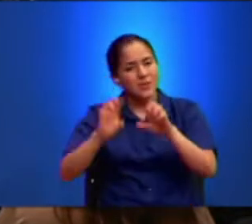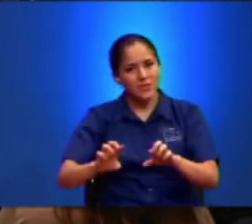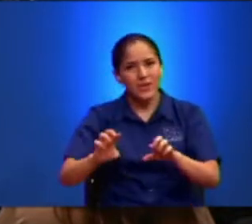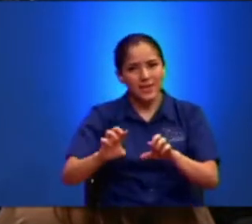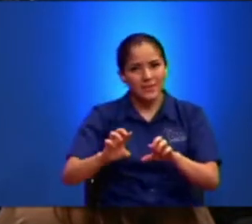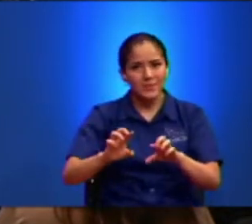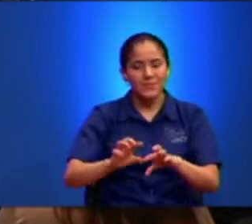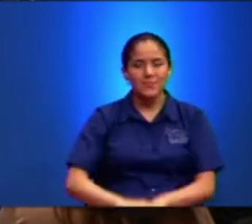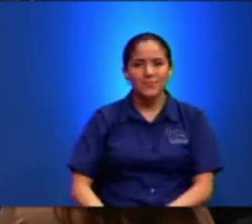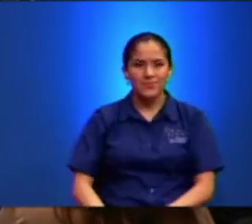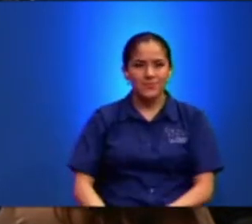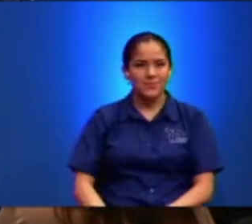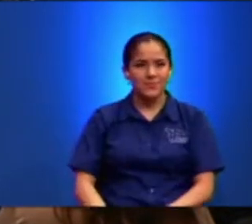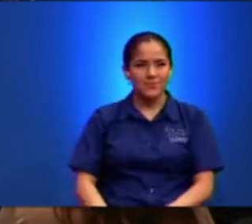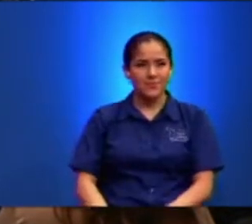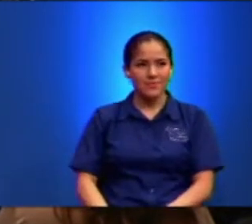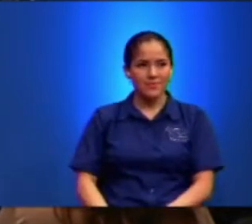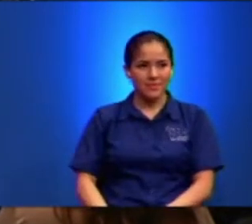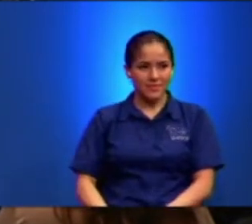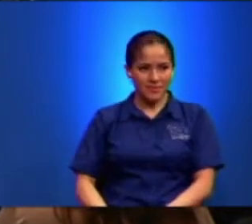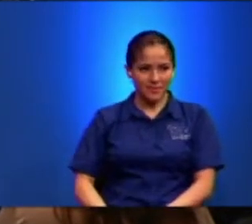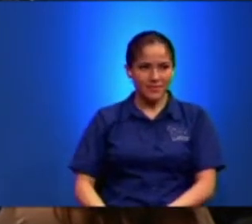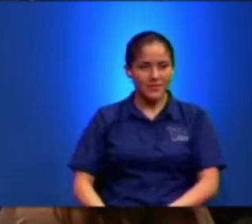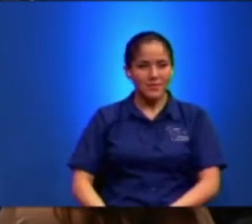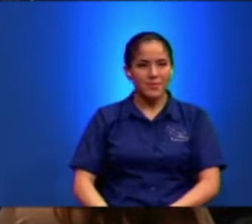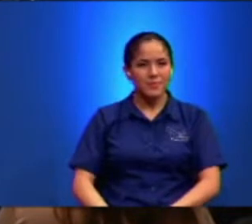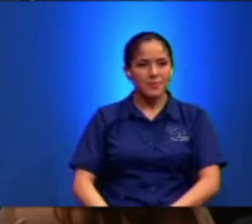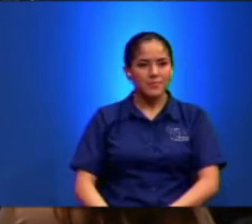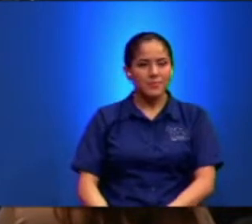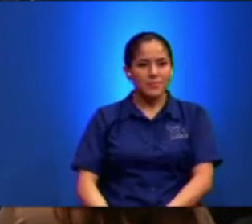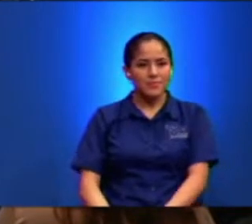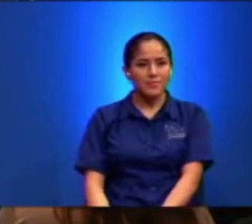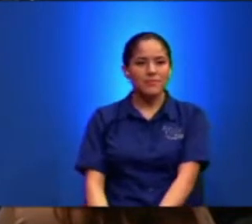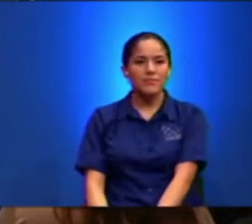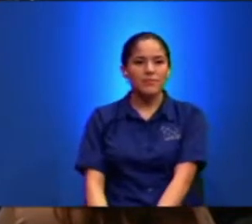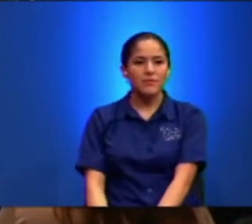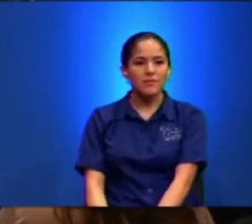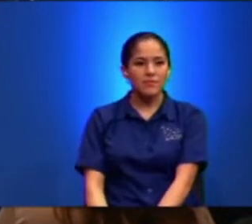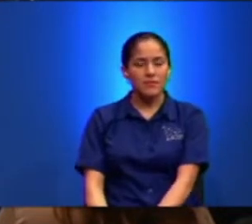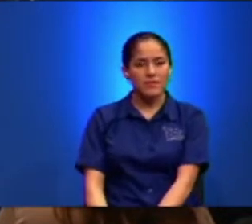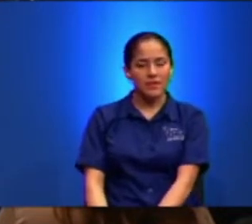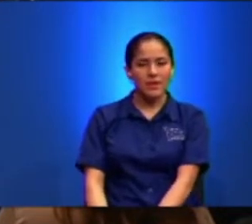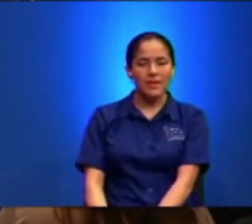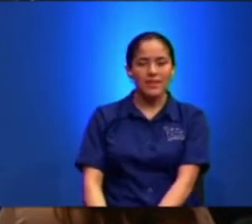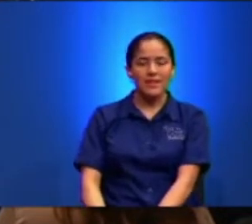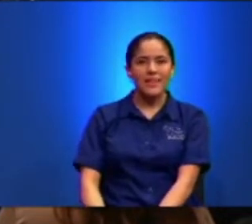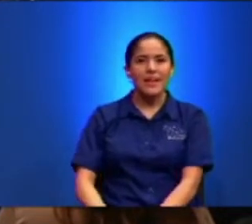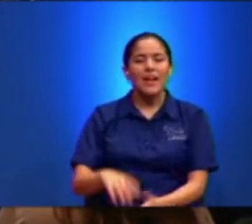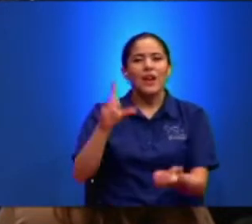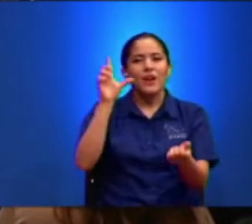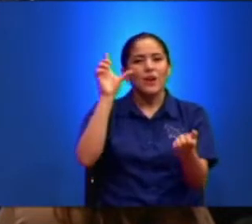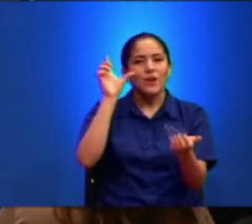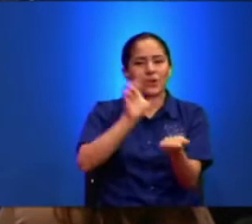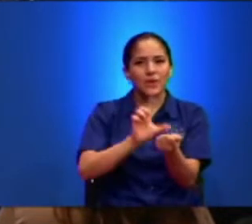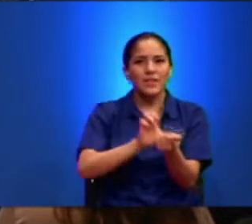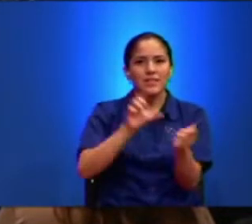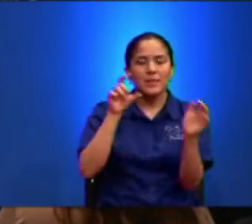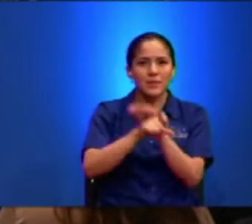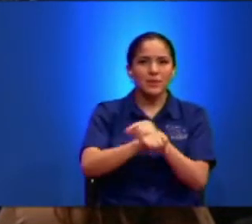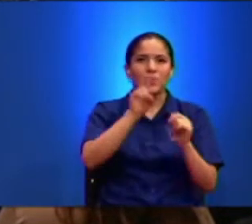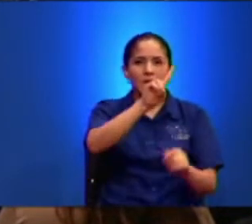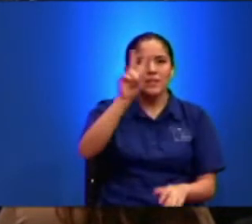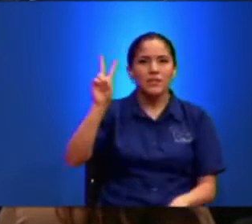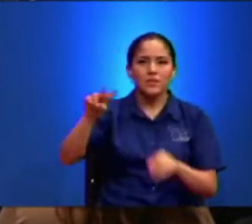Richard Sacá tu De tu Biblia Y tú lees Lucas 9 22 25 Bueno Estamos listos Pues